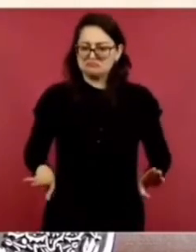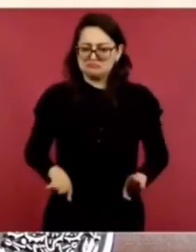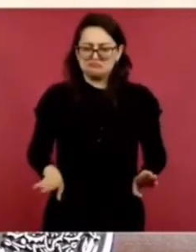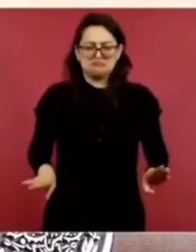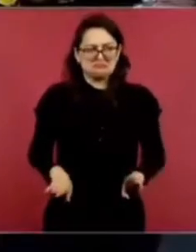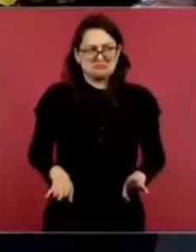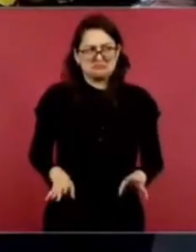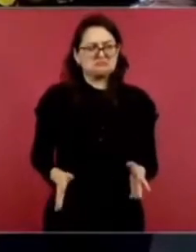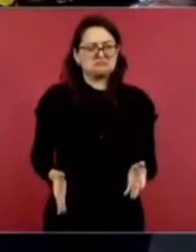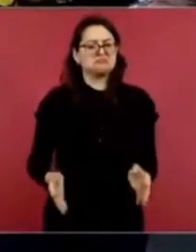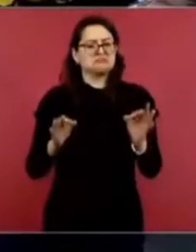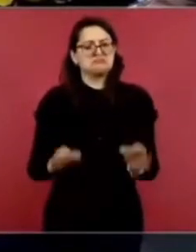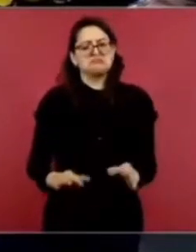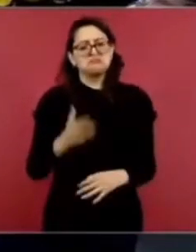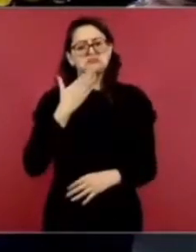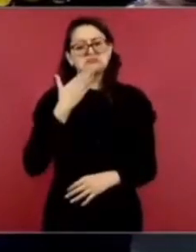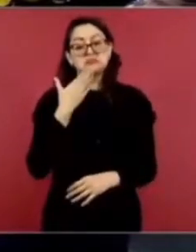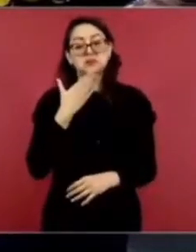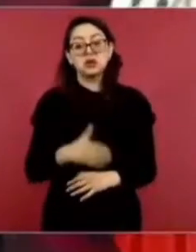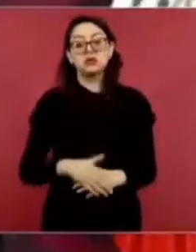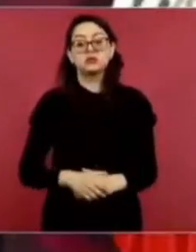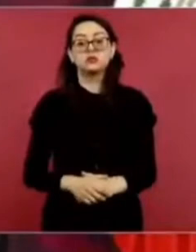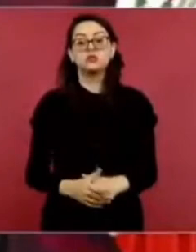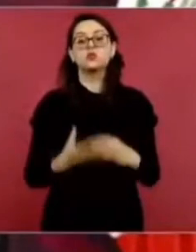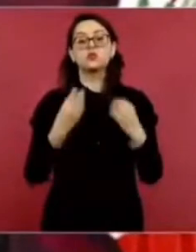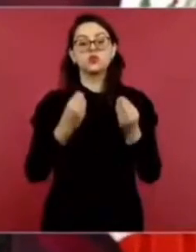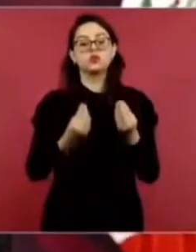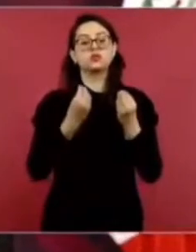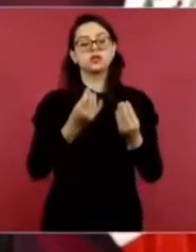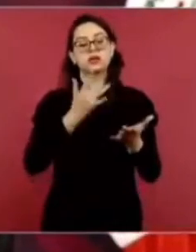tengo que agradecerle a Olegario.